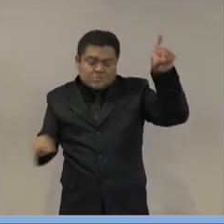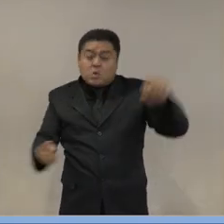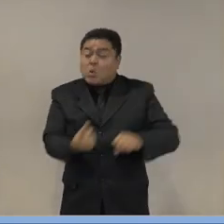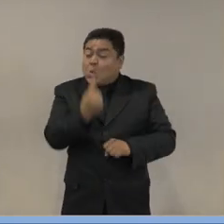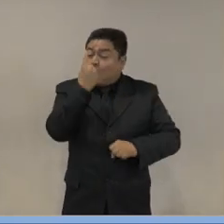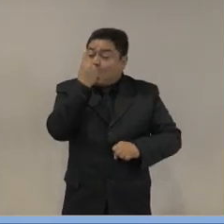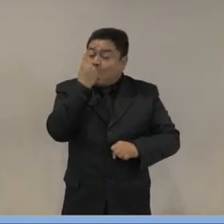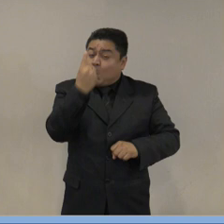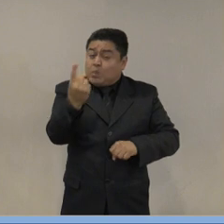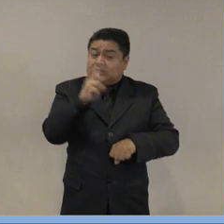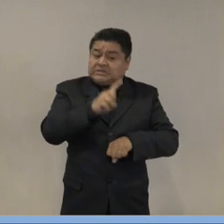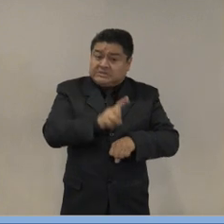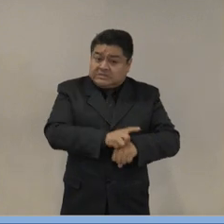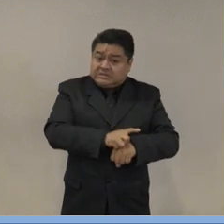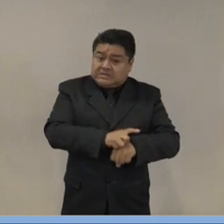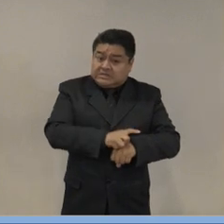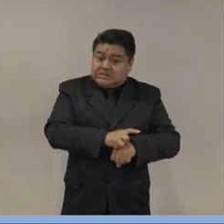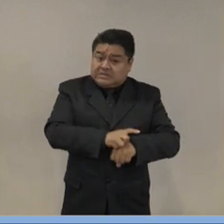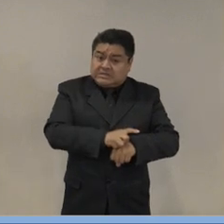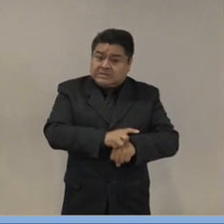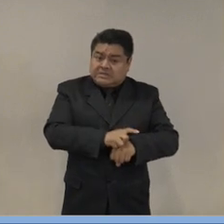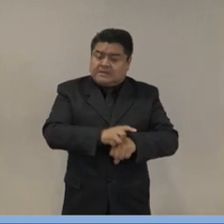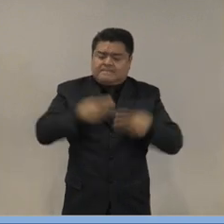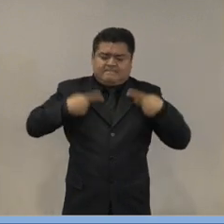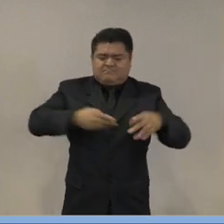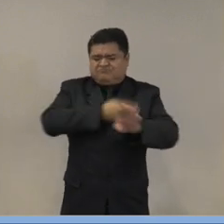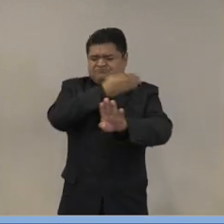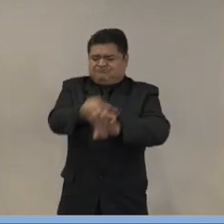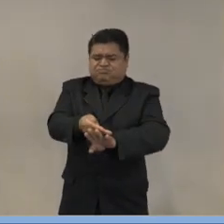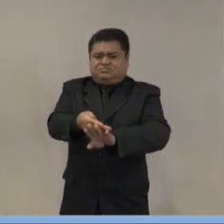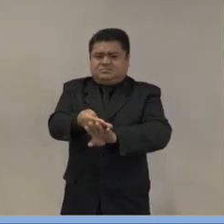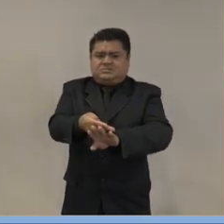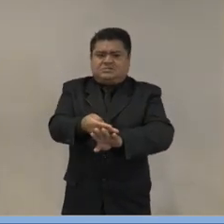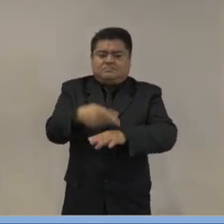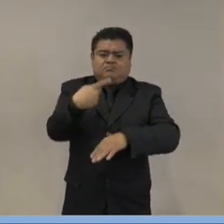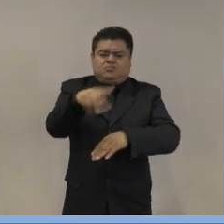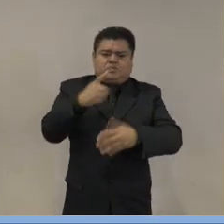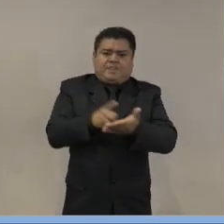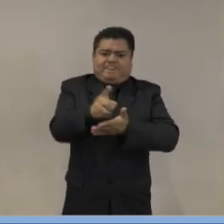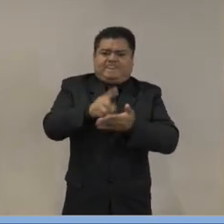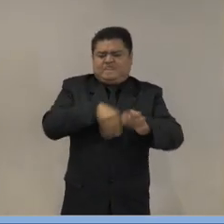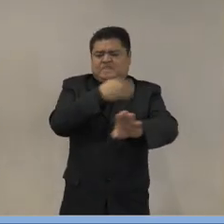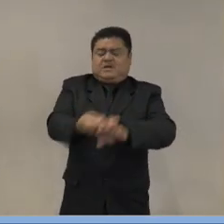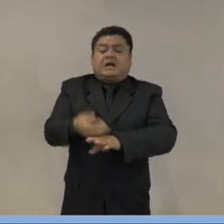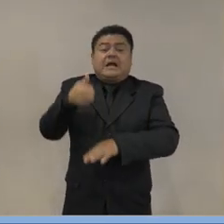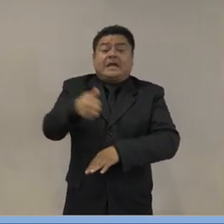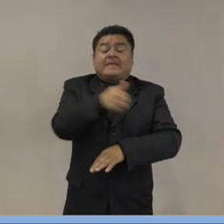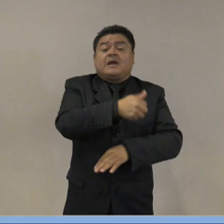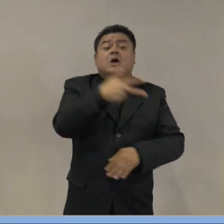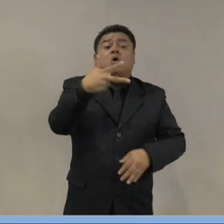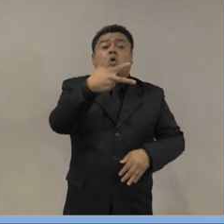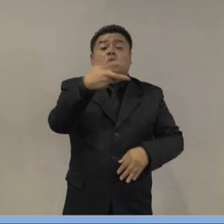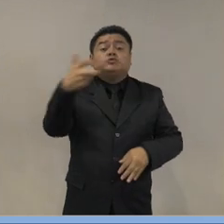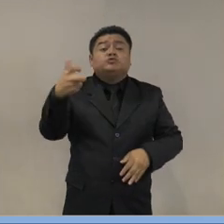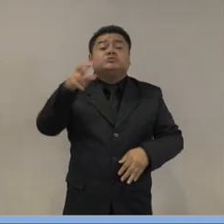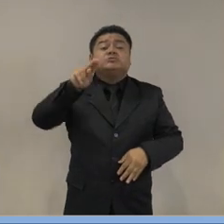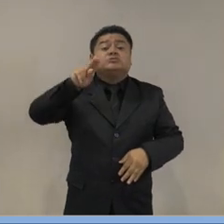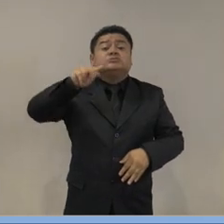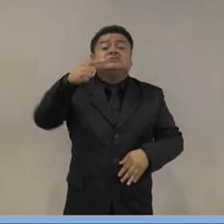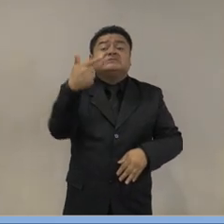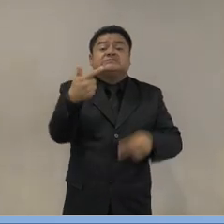victimiza a 897 personas. Cada día, ese fue el promedio en el mes de abril que acaba de pasar.